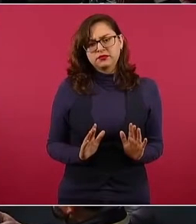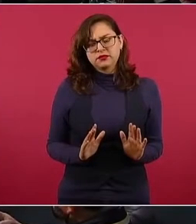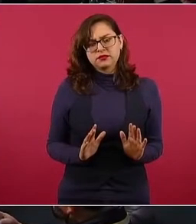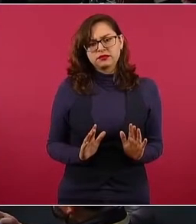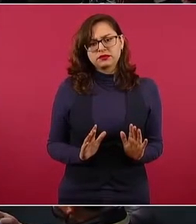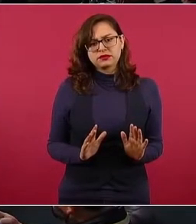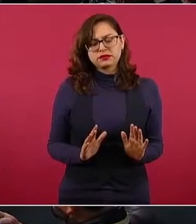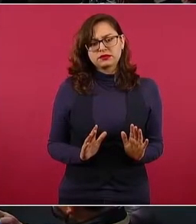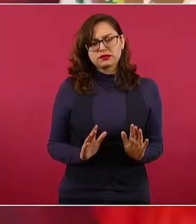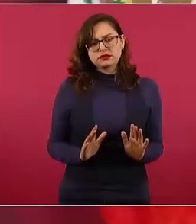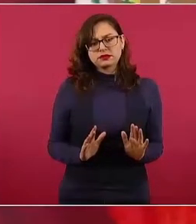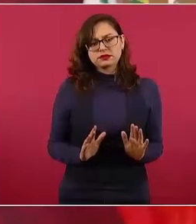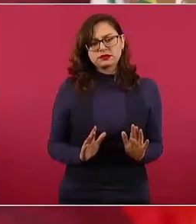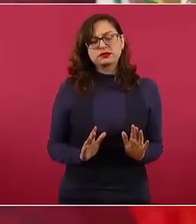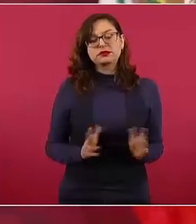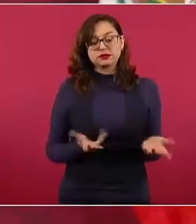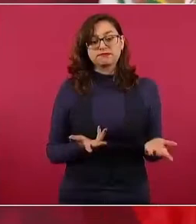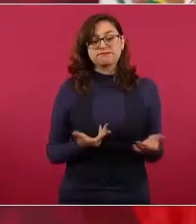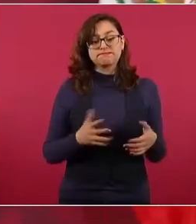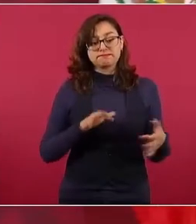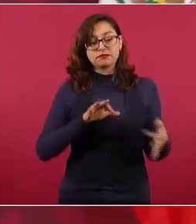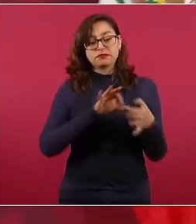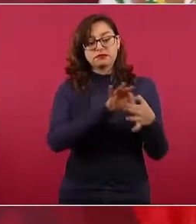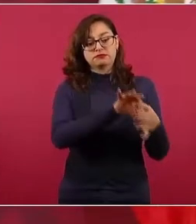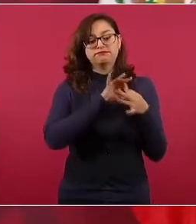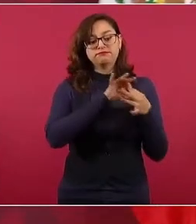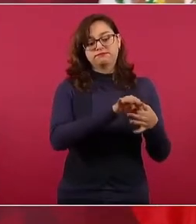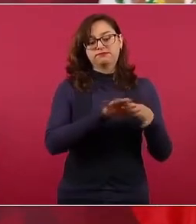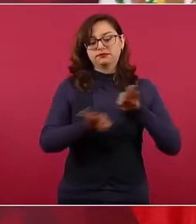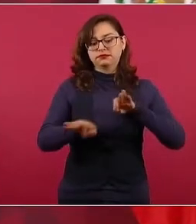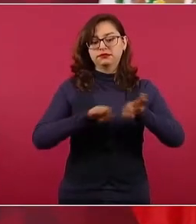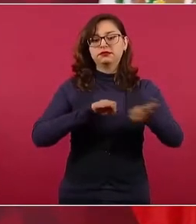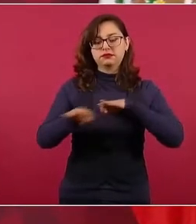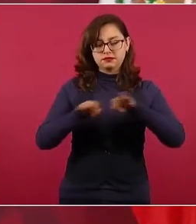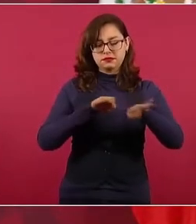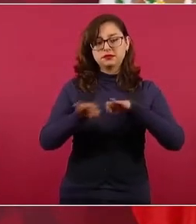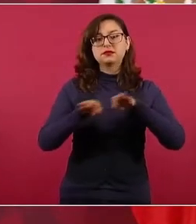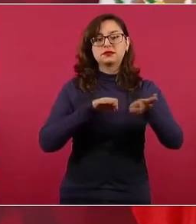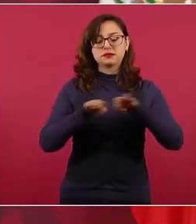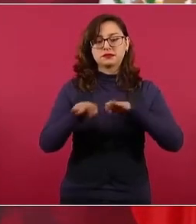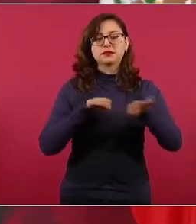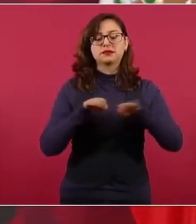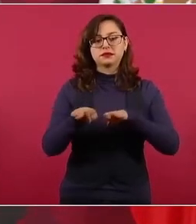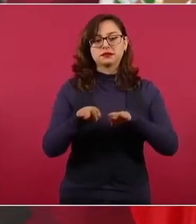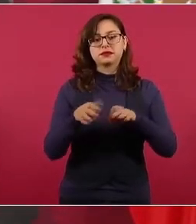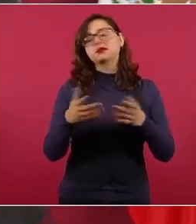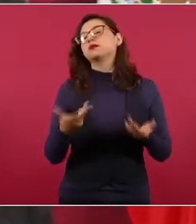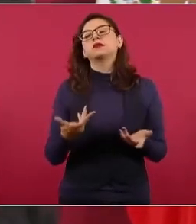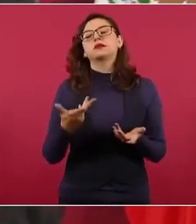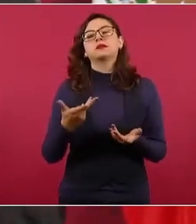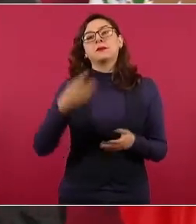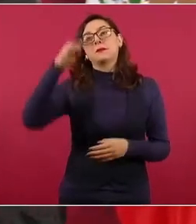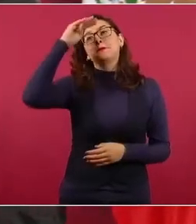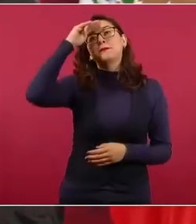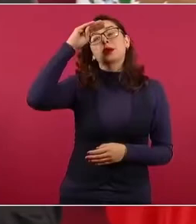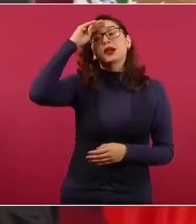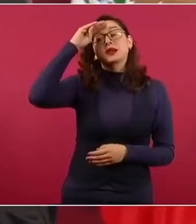conjunto con el presidente Biden. que no estén pensando